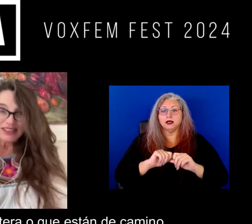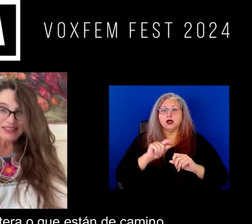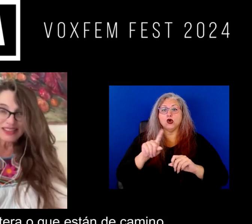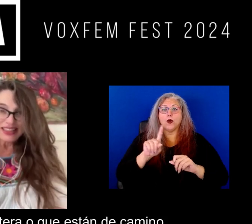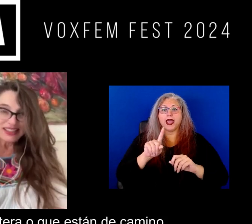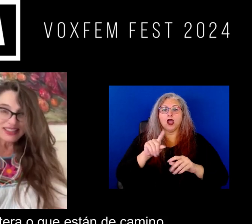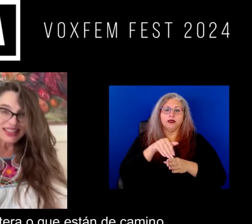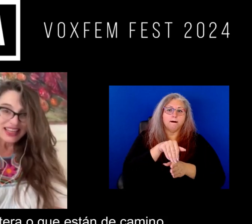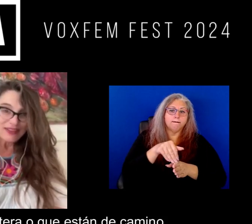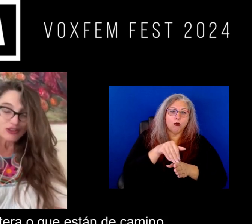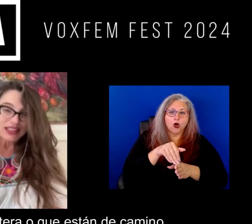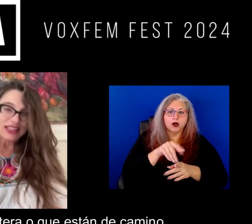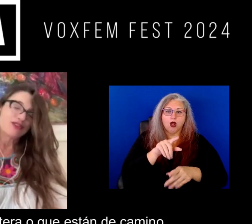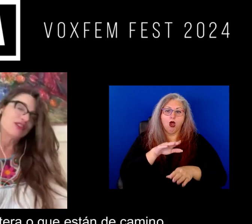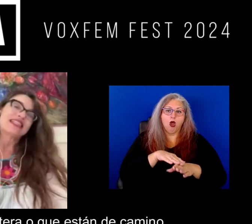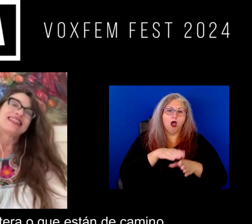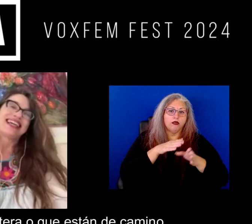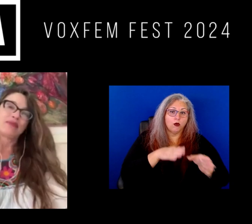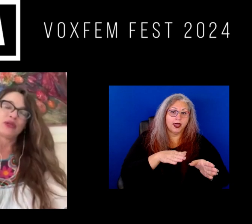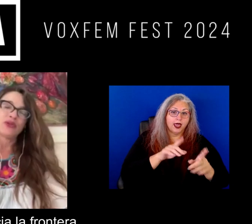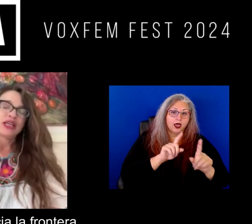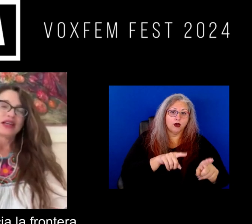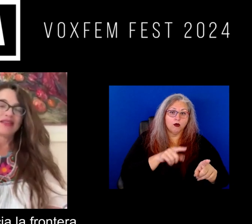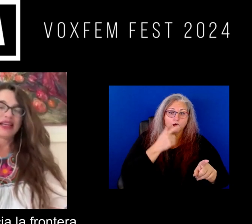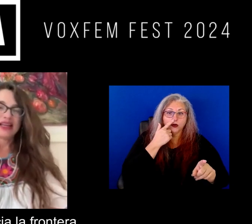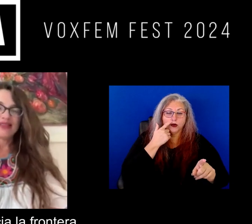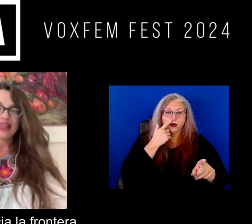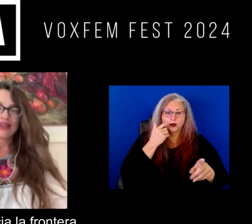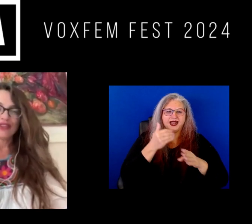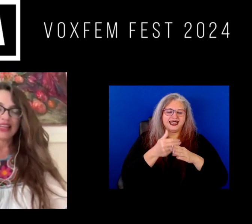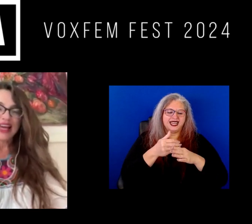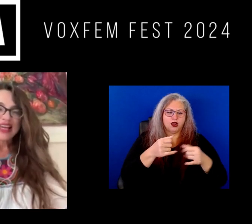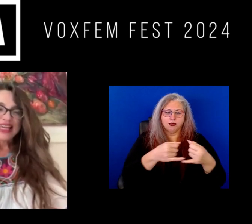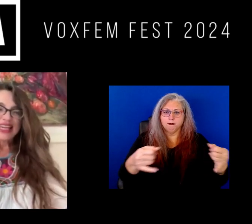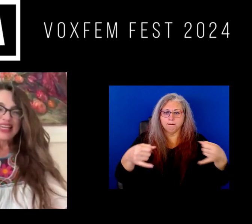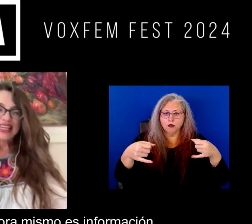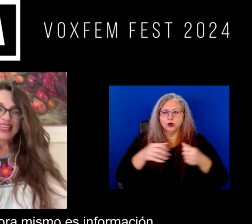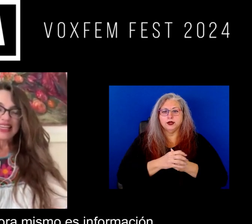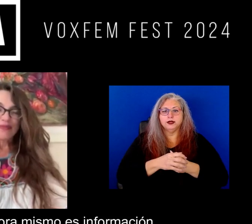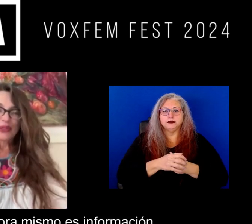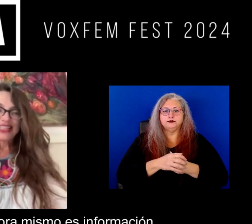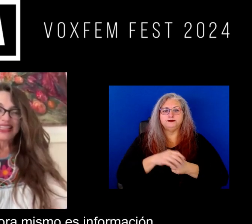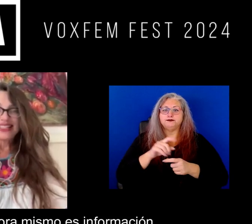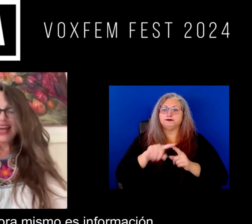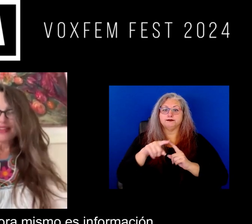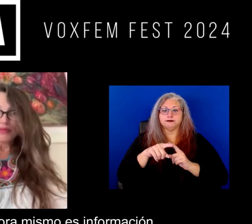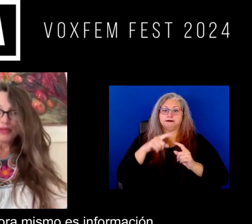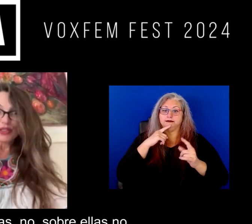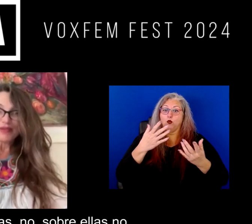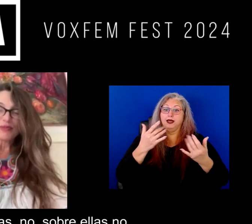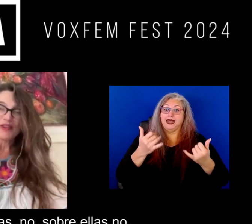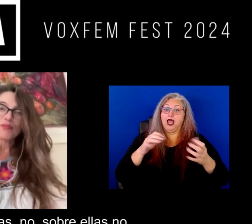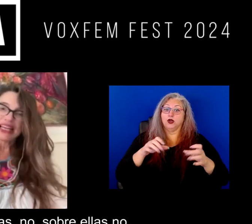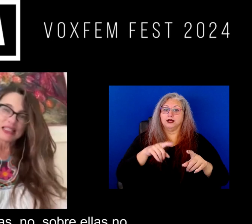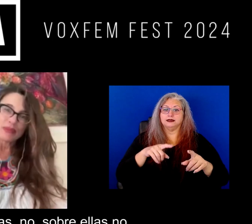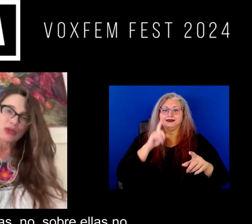están en la frontera o que están de camino hacia la frontera pues que se hace ahora mismo es